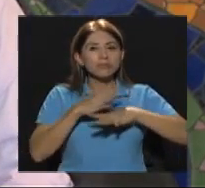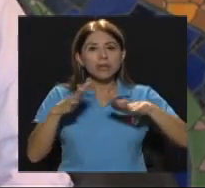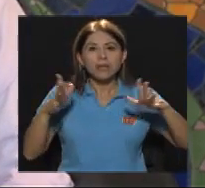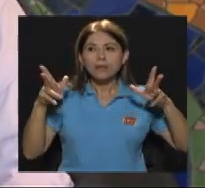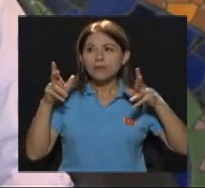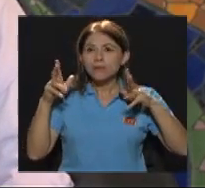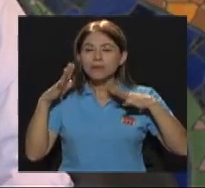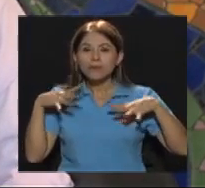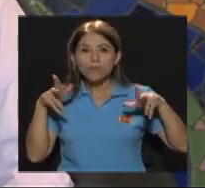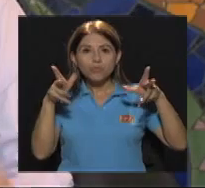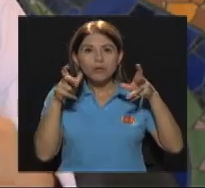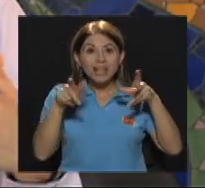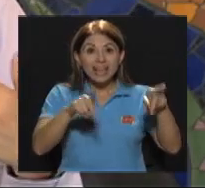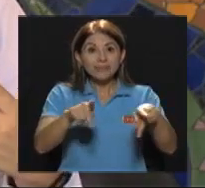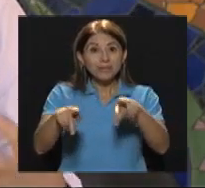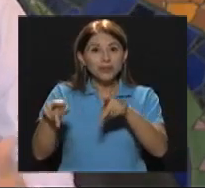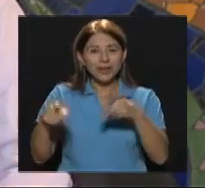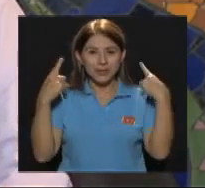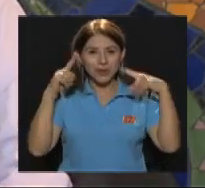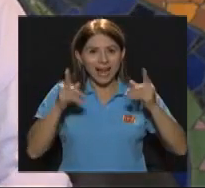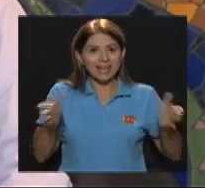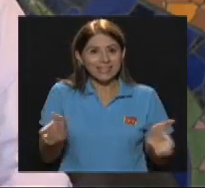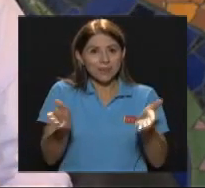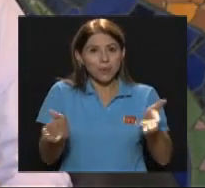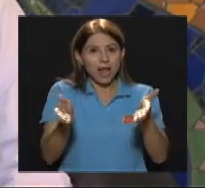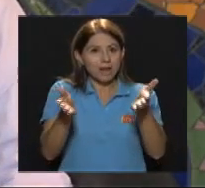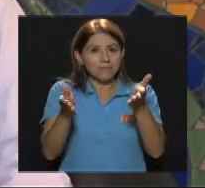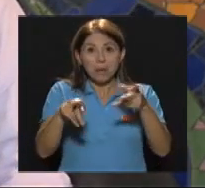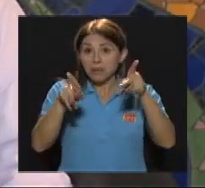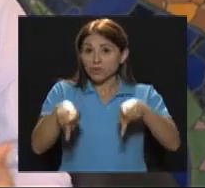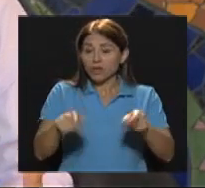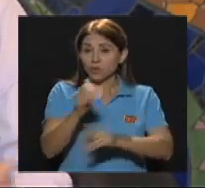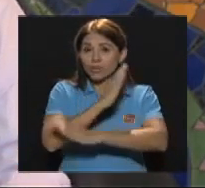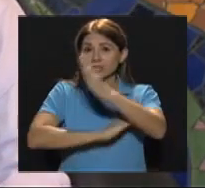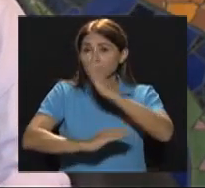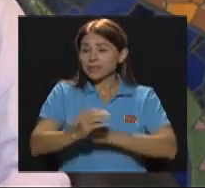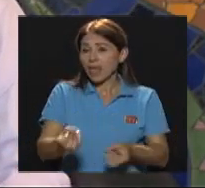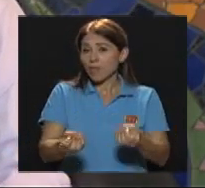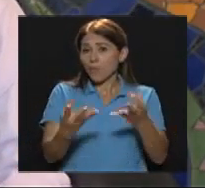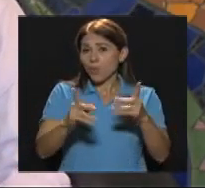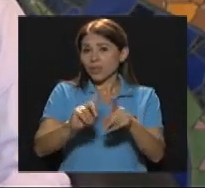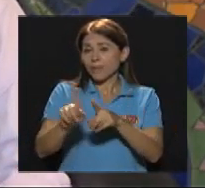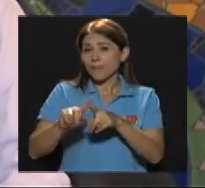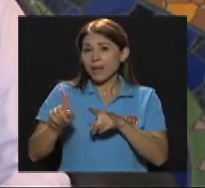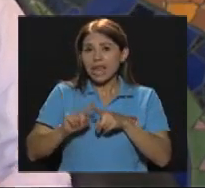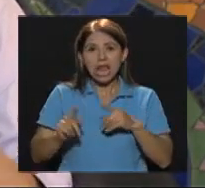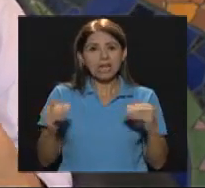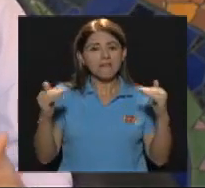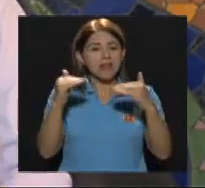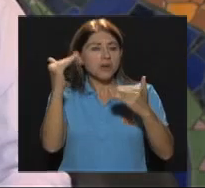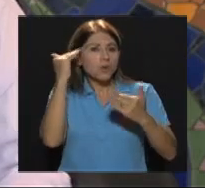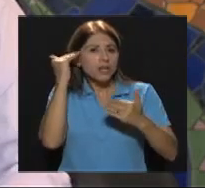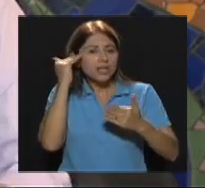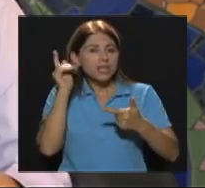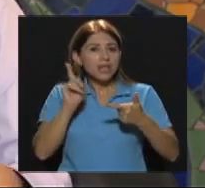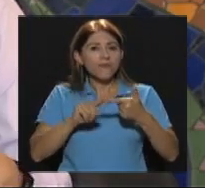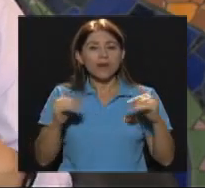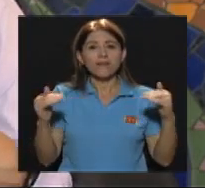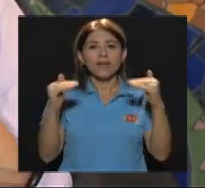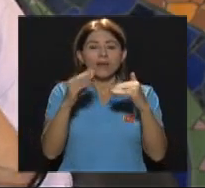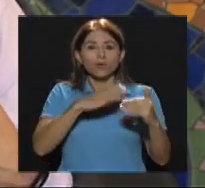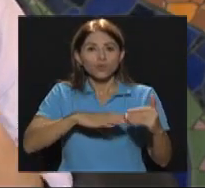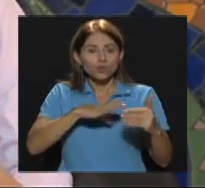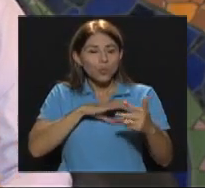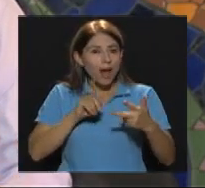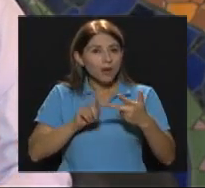personas Tanto personas que tengan discapacidad múltiple a nivel cognitivo, a